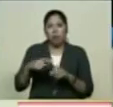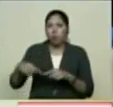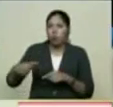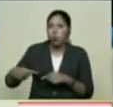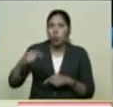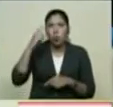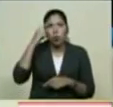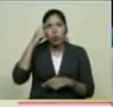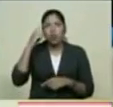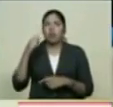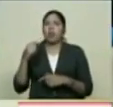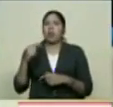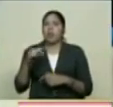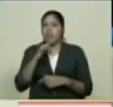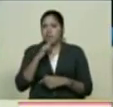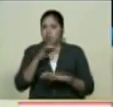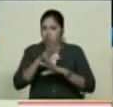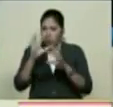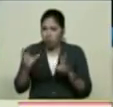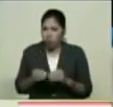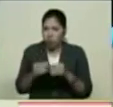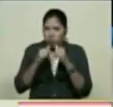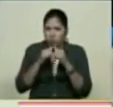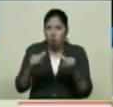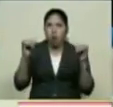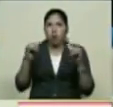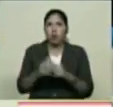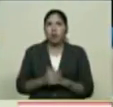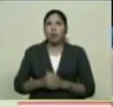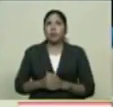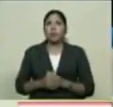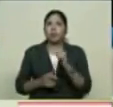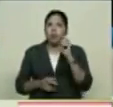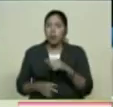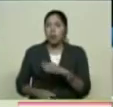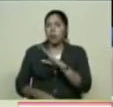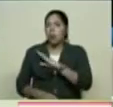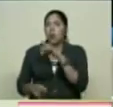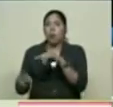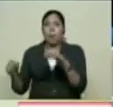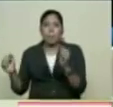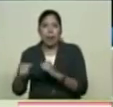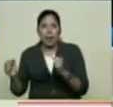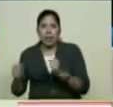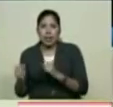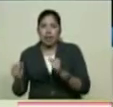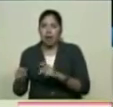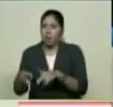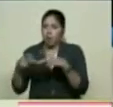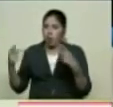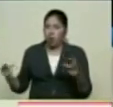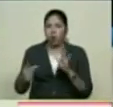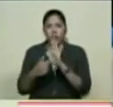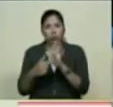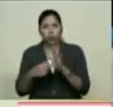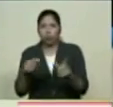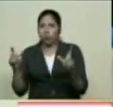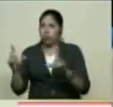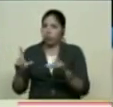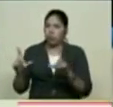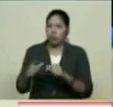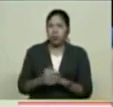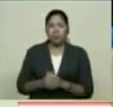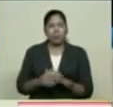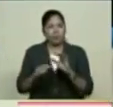reporte Y bueno Además los medios Nacionales Que hacían referencia Pues a este evento El balance Fue